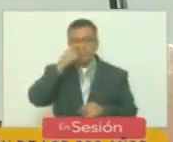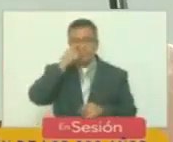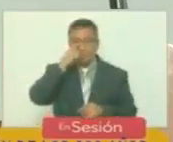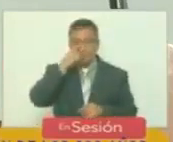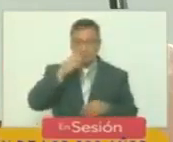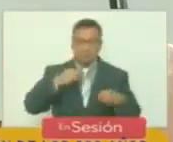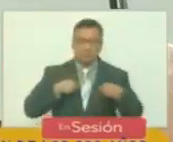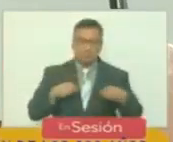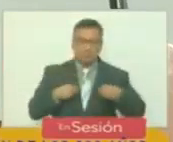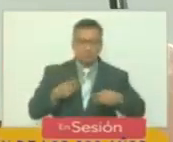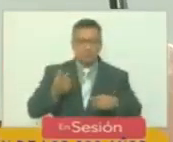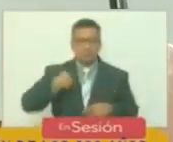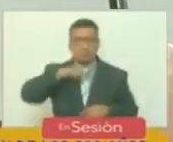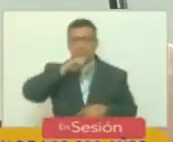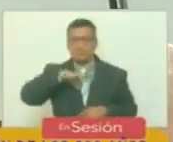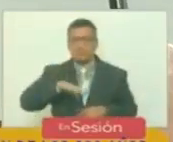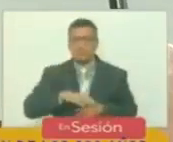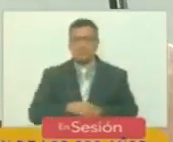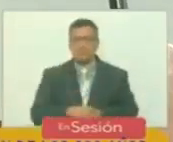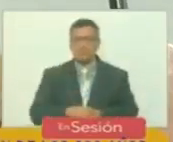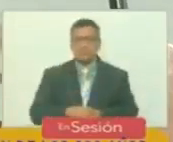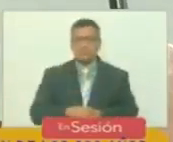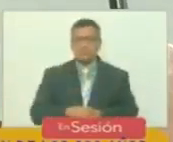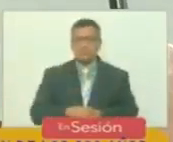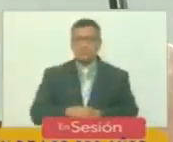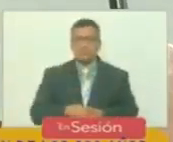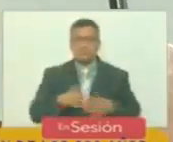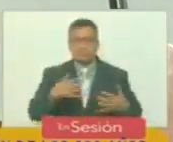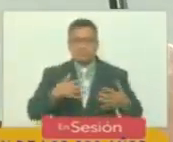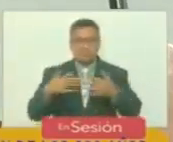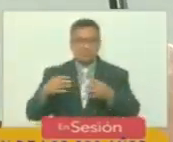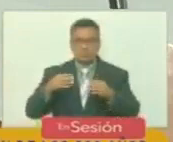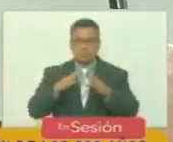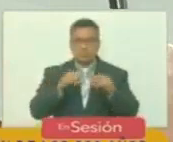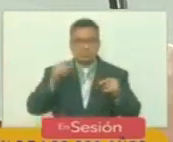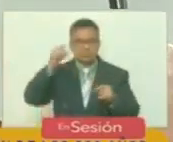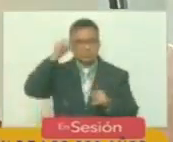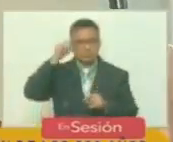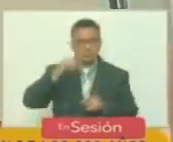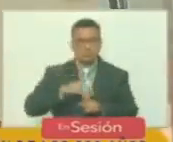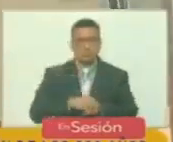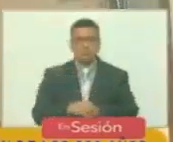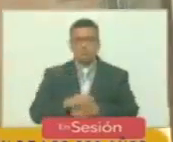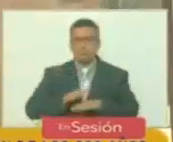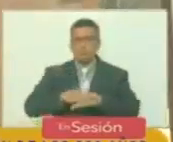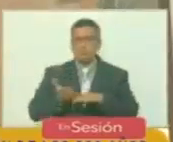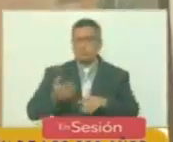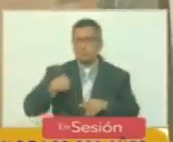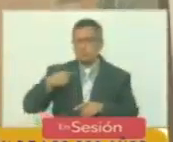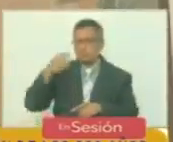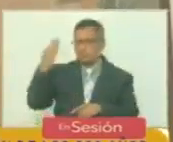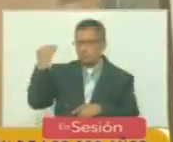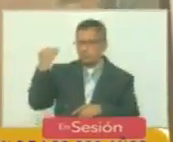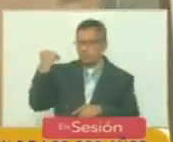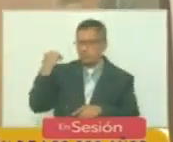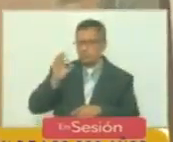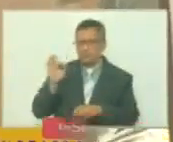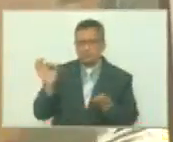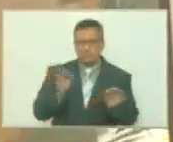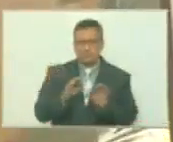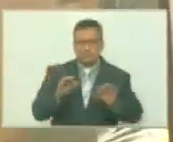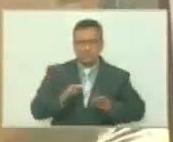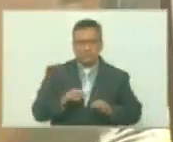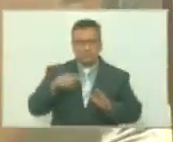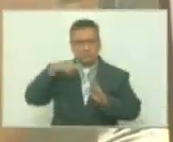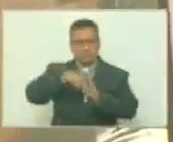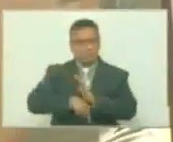viva de la historia que está en combate todos los días porque no se queda ya en el